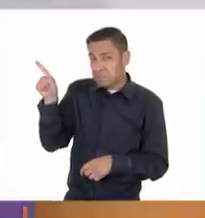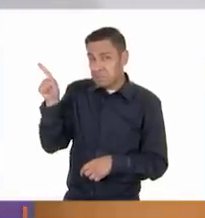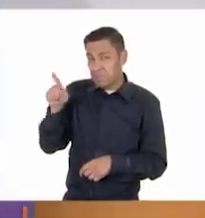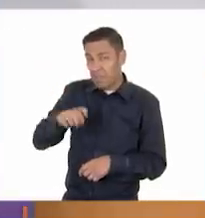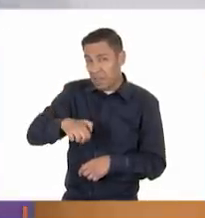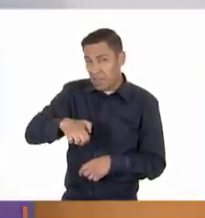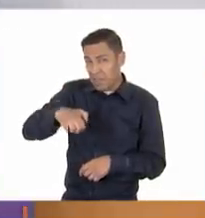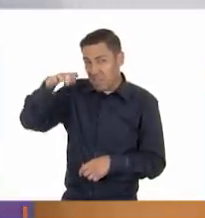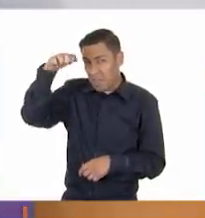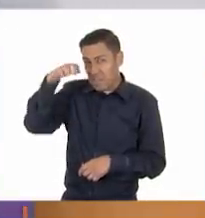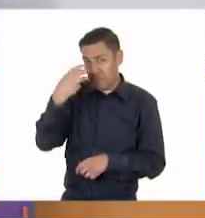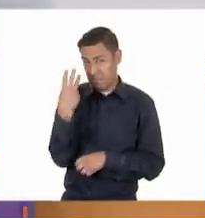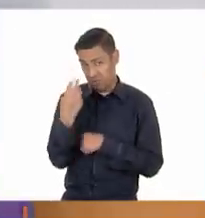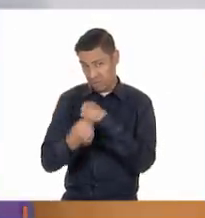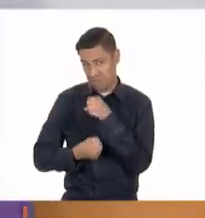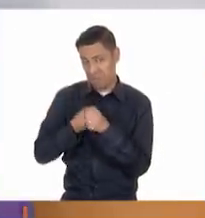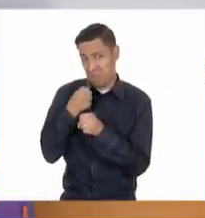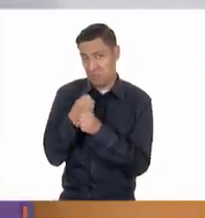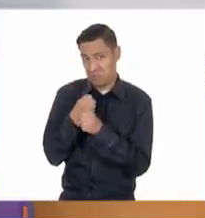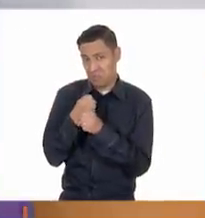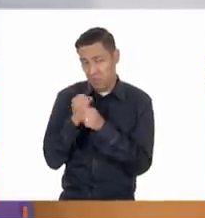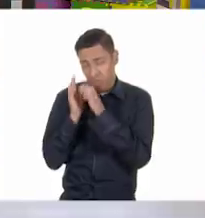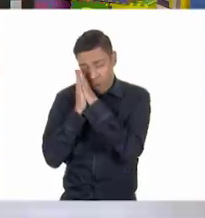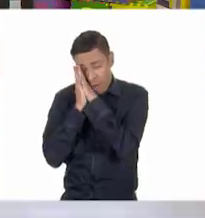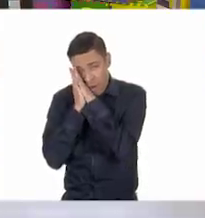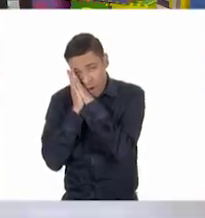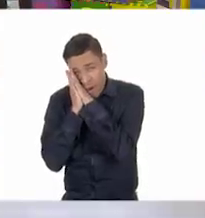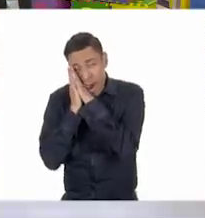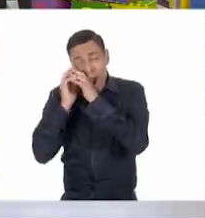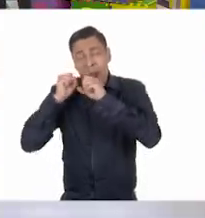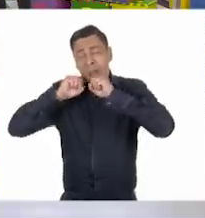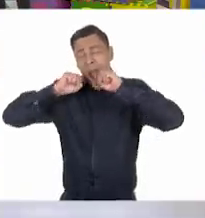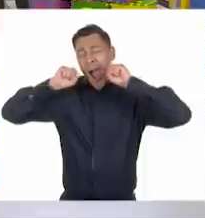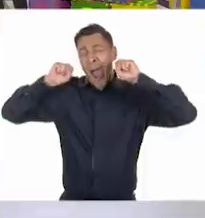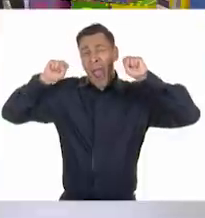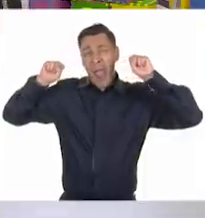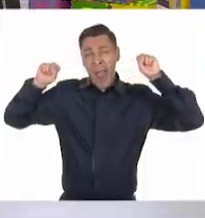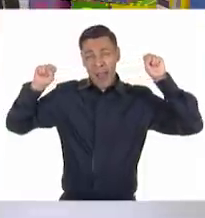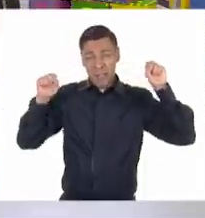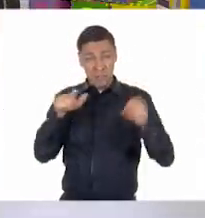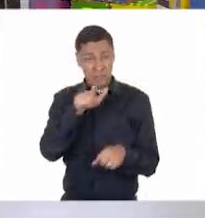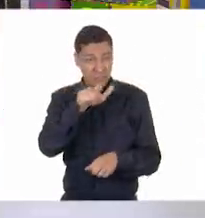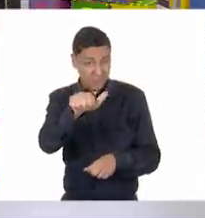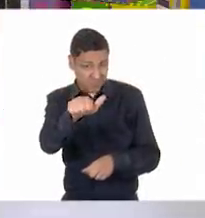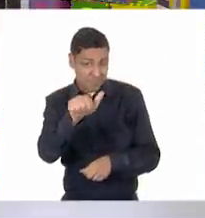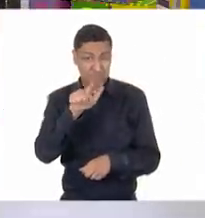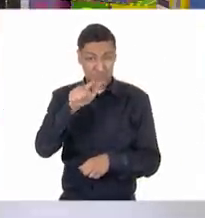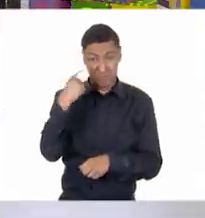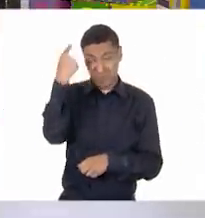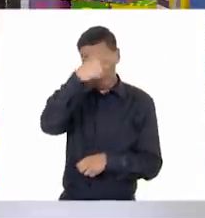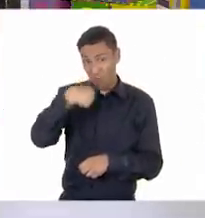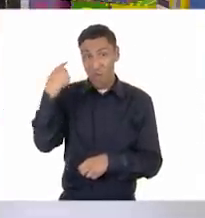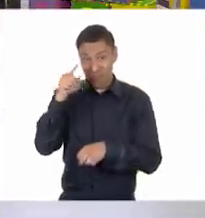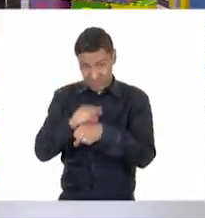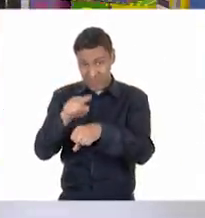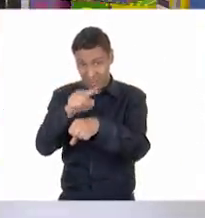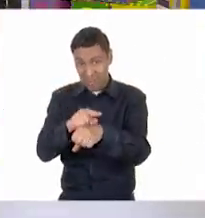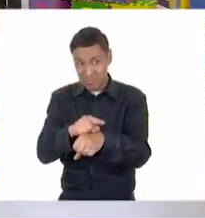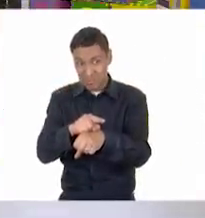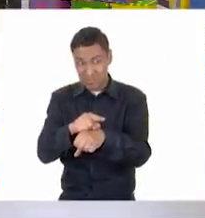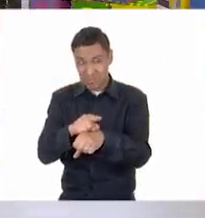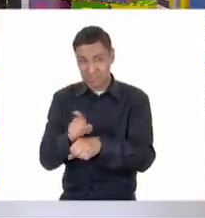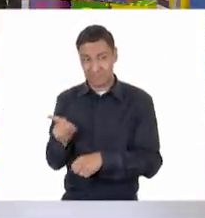No, yo creo que son muchos tres años. Es un bebé, pues, no sé si recién nacido,